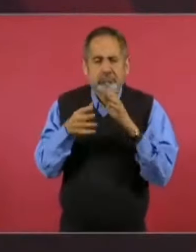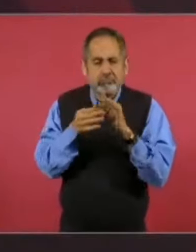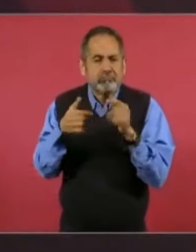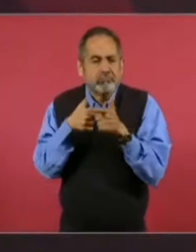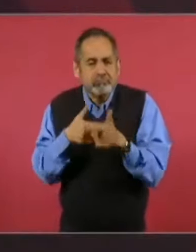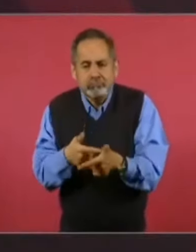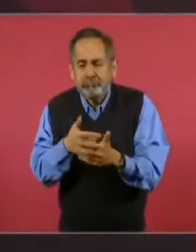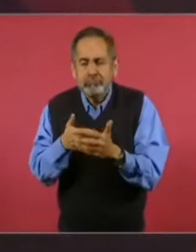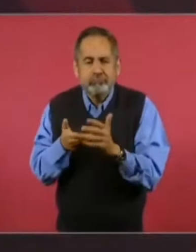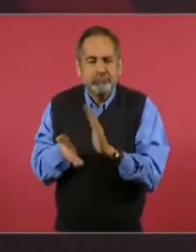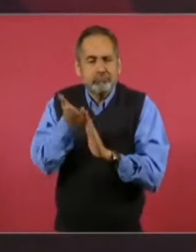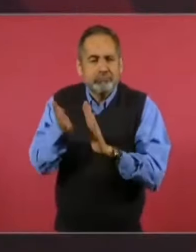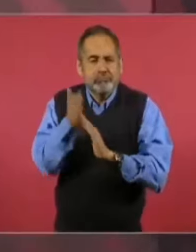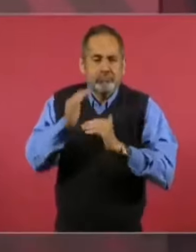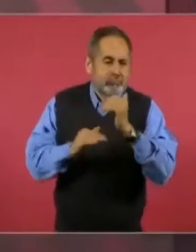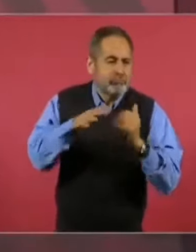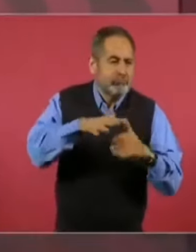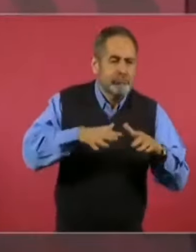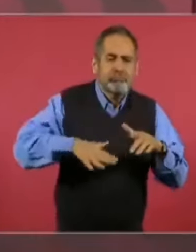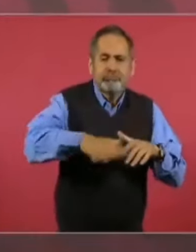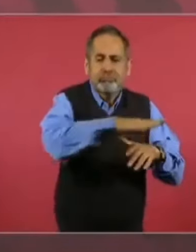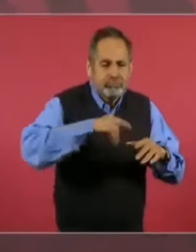el lago de Texcoco, no,